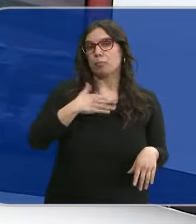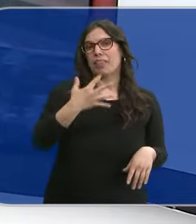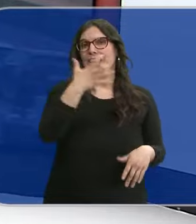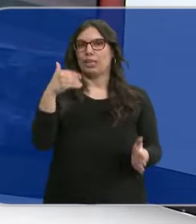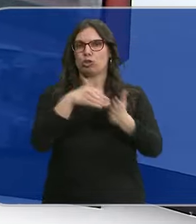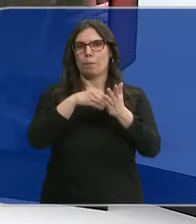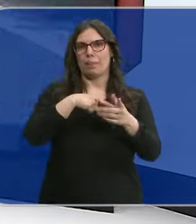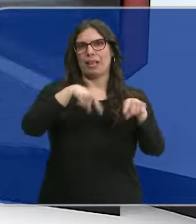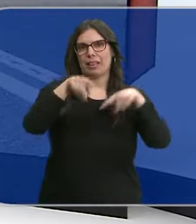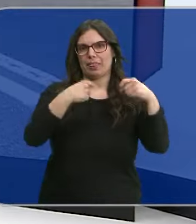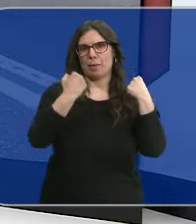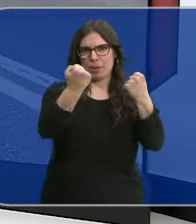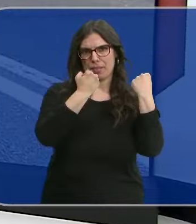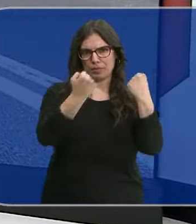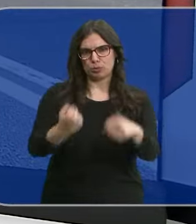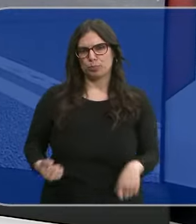desplazamientos. Victoria Domínguez.